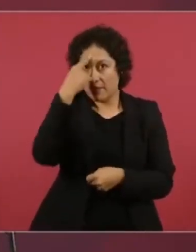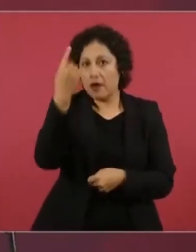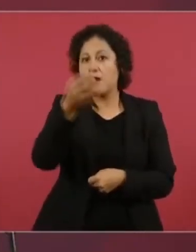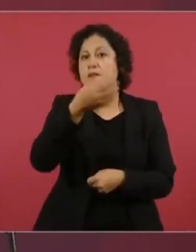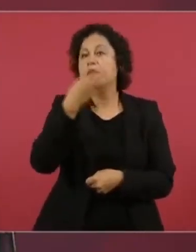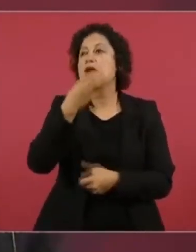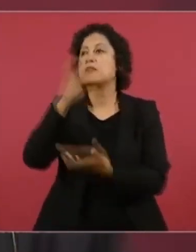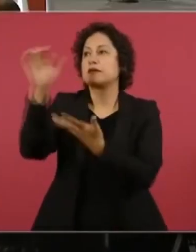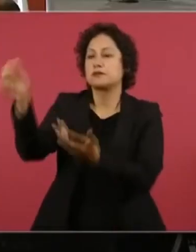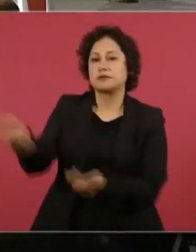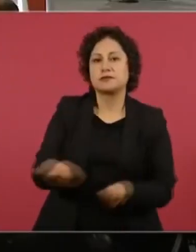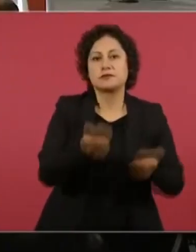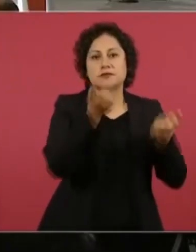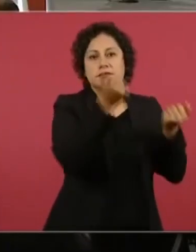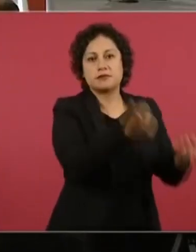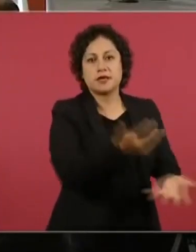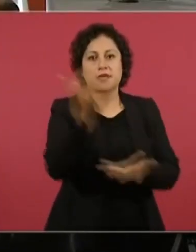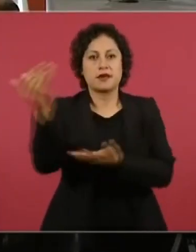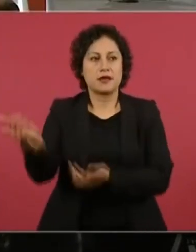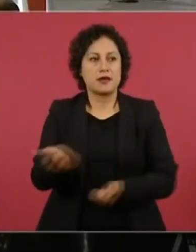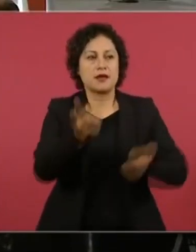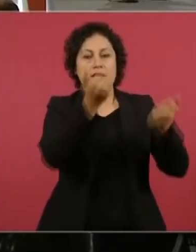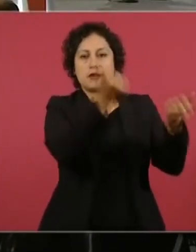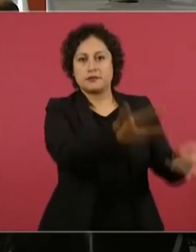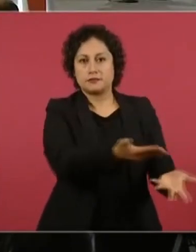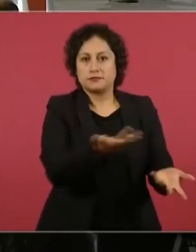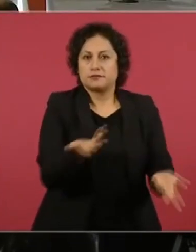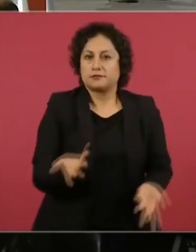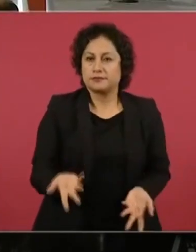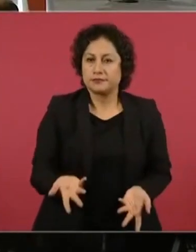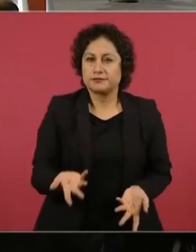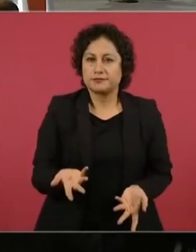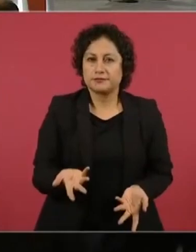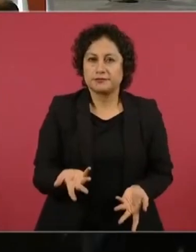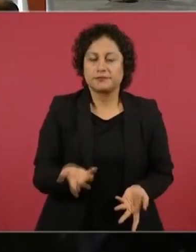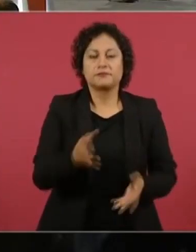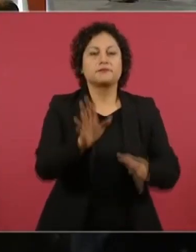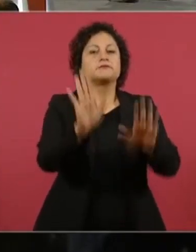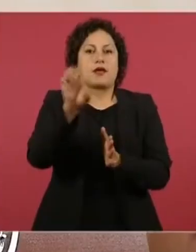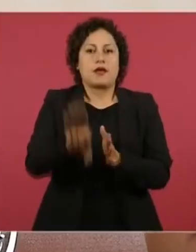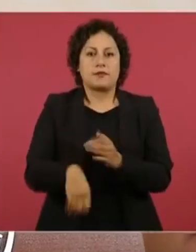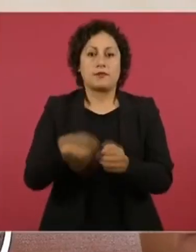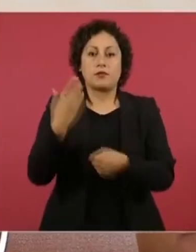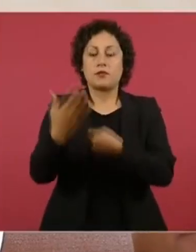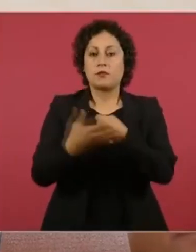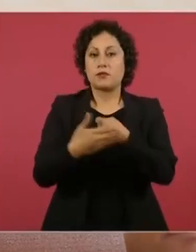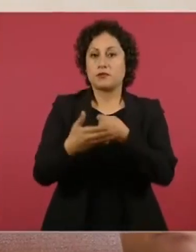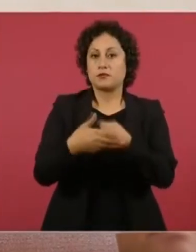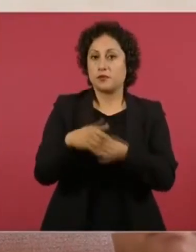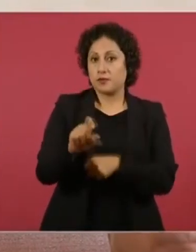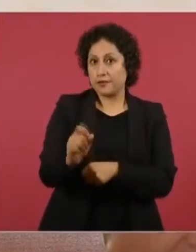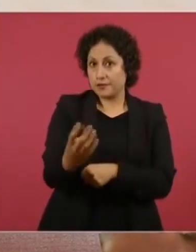Y vamos a suponer de que no podamos el 29 por